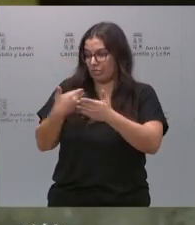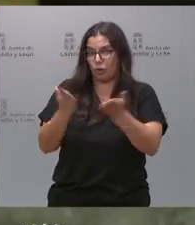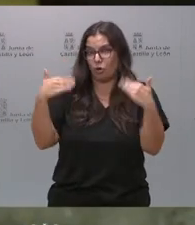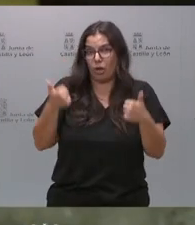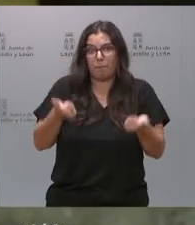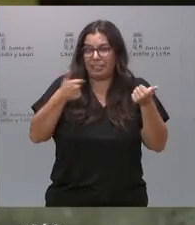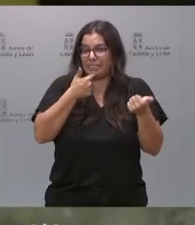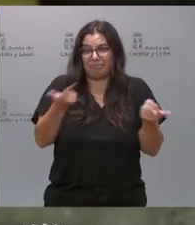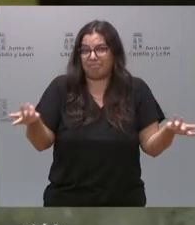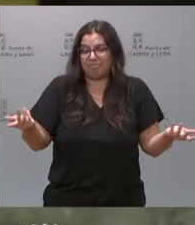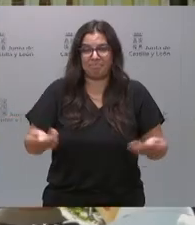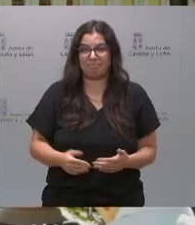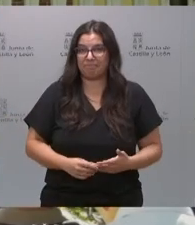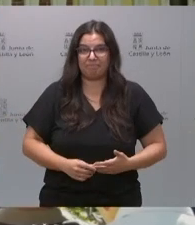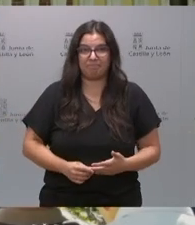más.